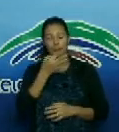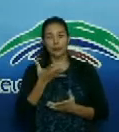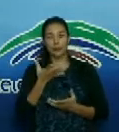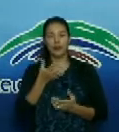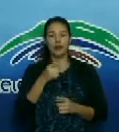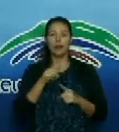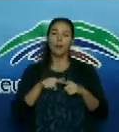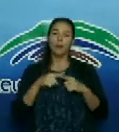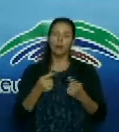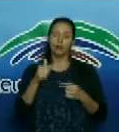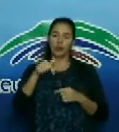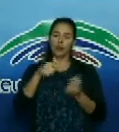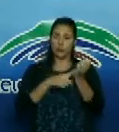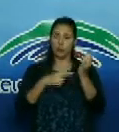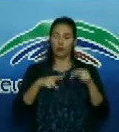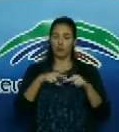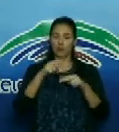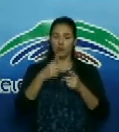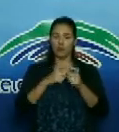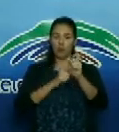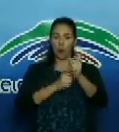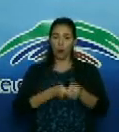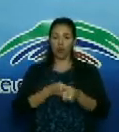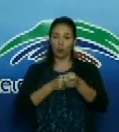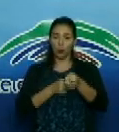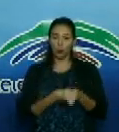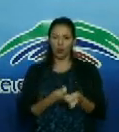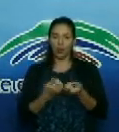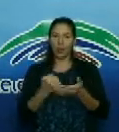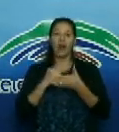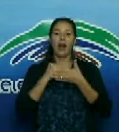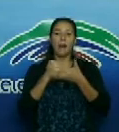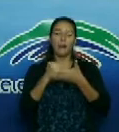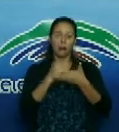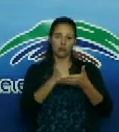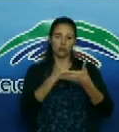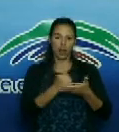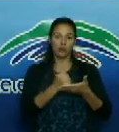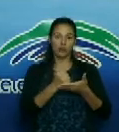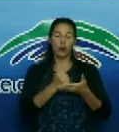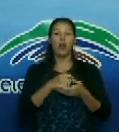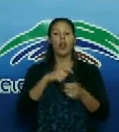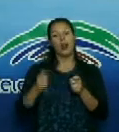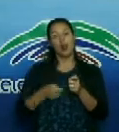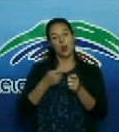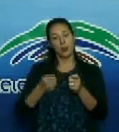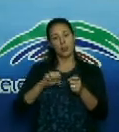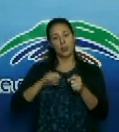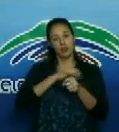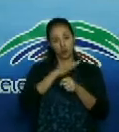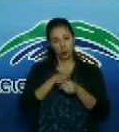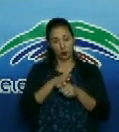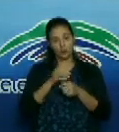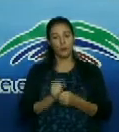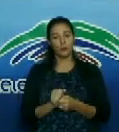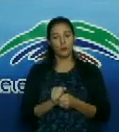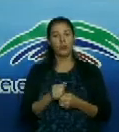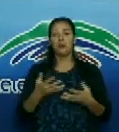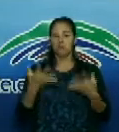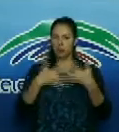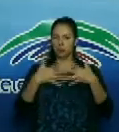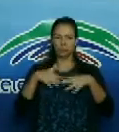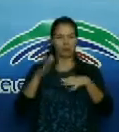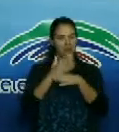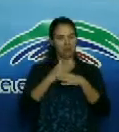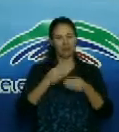provincia también están aportando a la lucha contra la COVID-19 con el incremento de sus producciones. Luis Enrique Díaz,